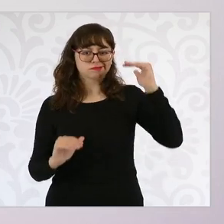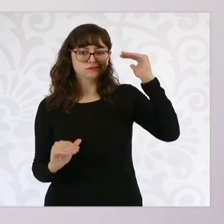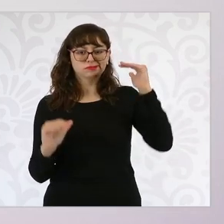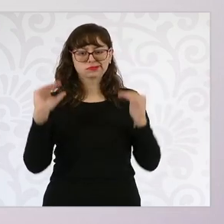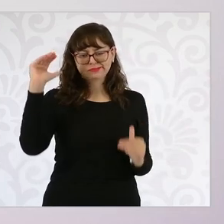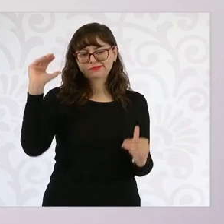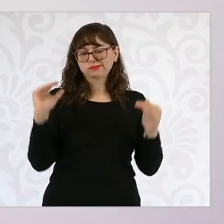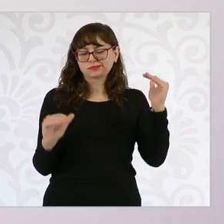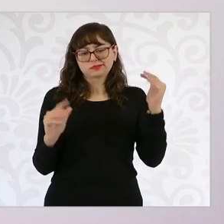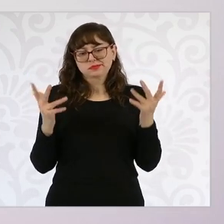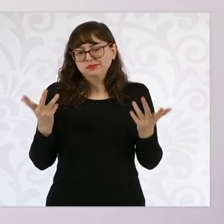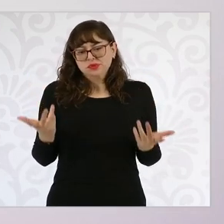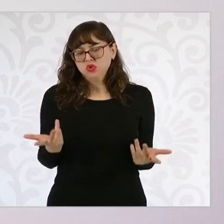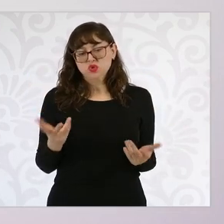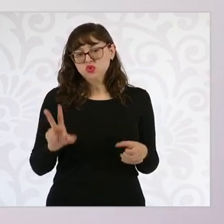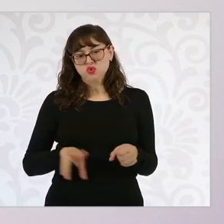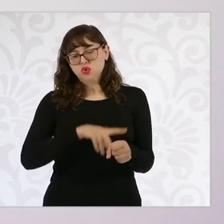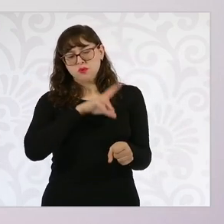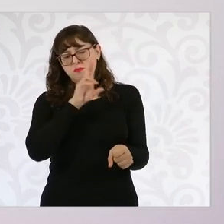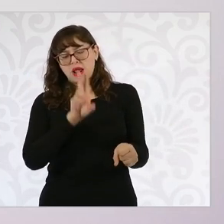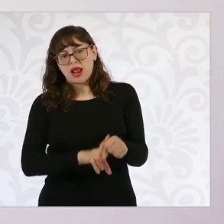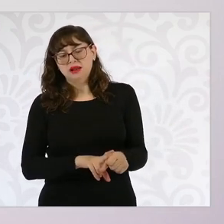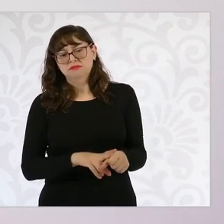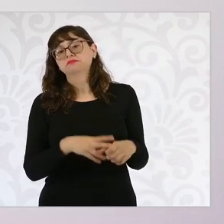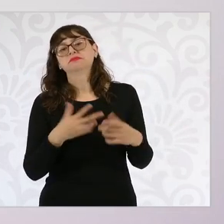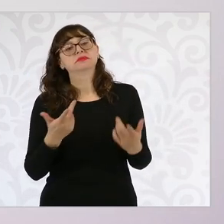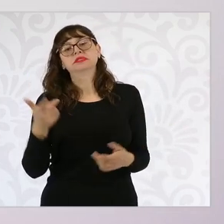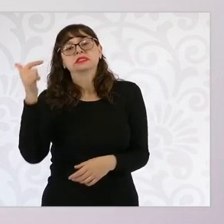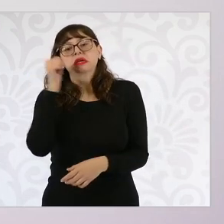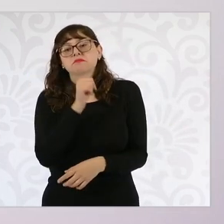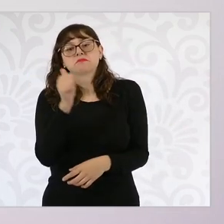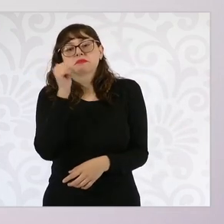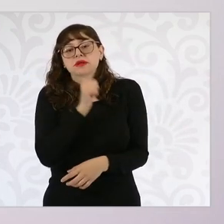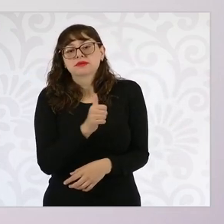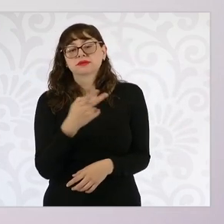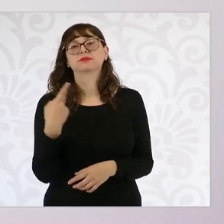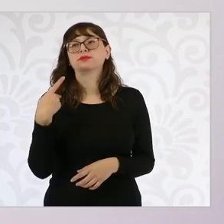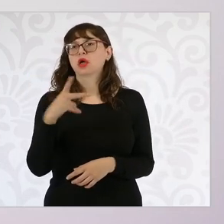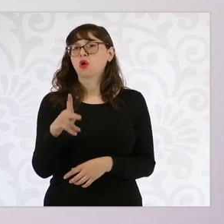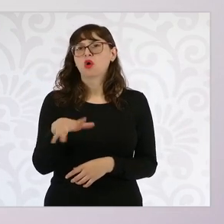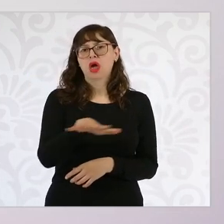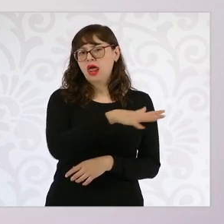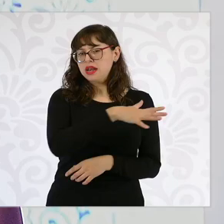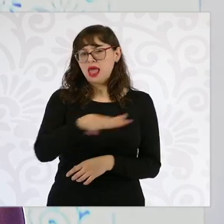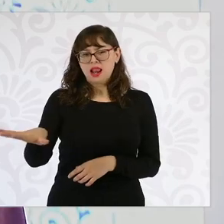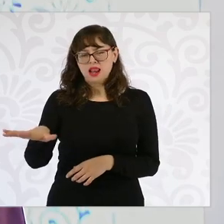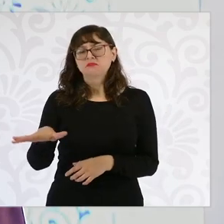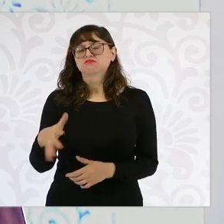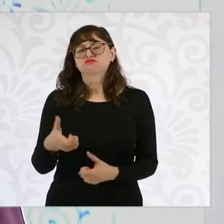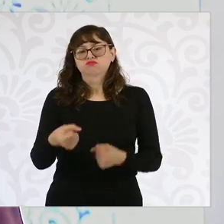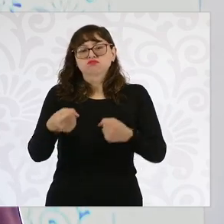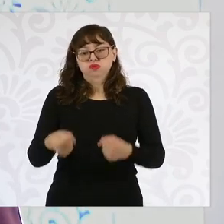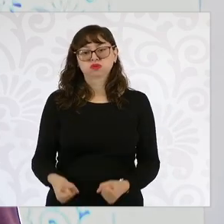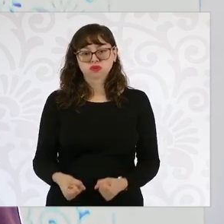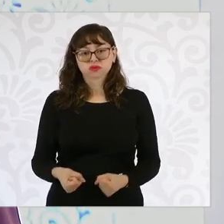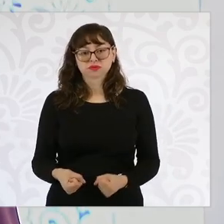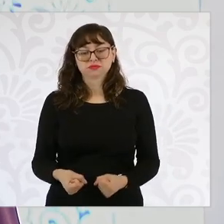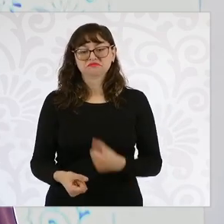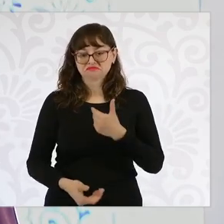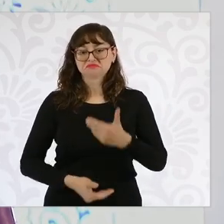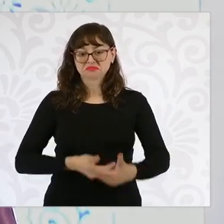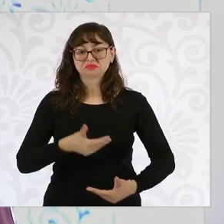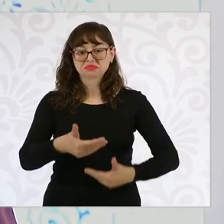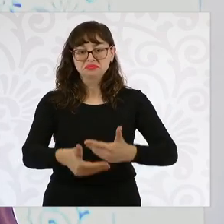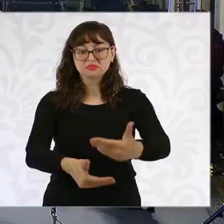que está ocurriendo en este momento en los Estados Unidos, pero la economía nacional está sólida y vamos a avanzar en seguridad.